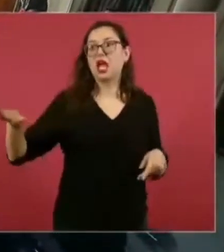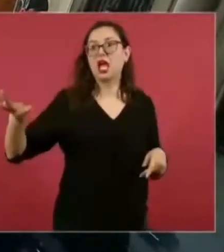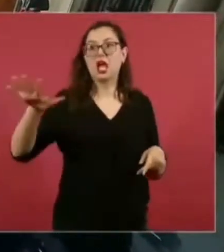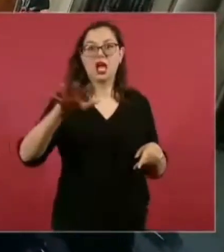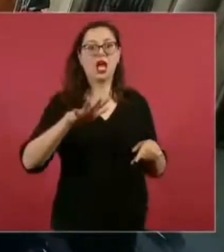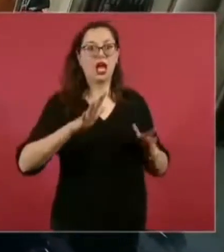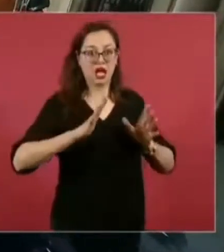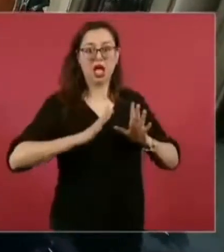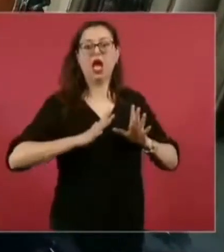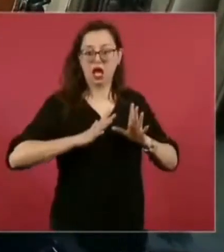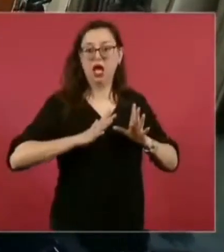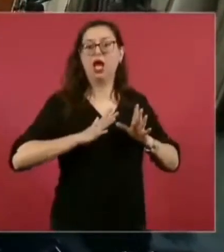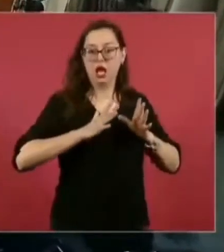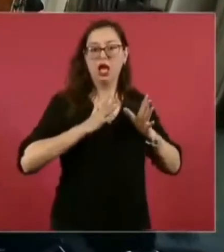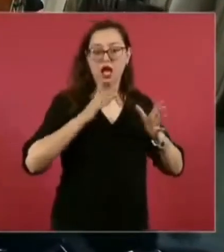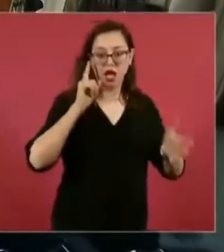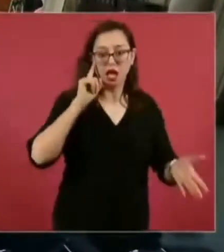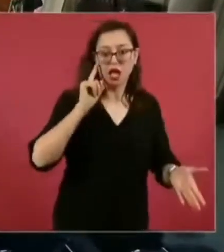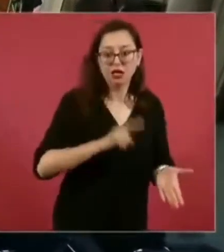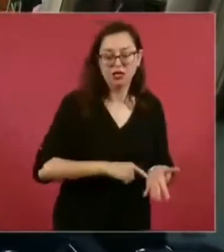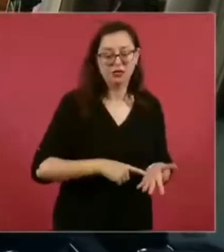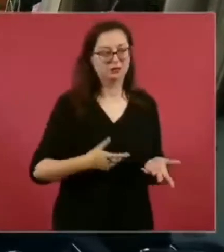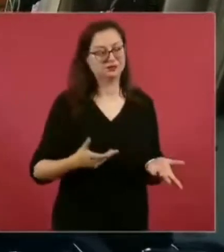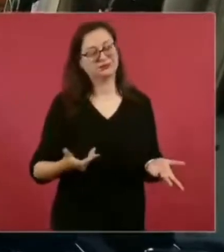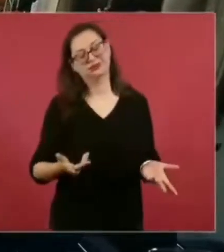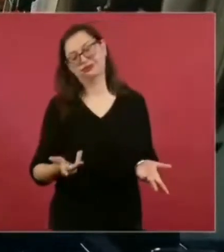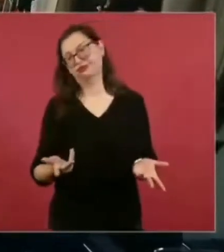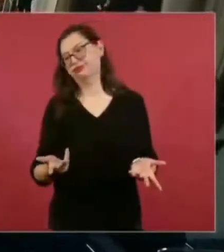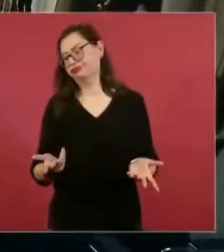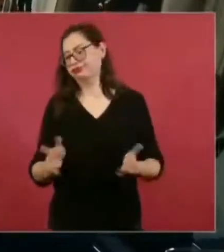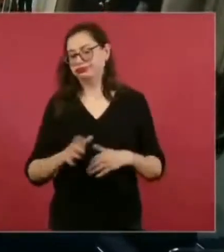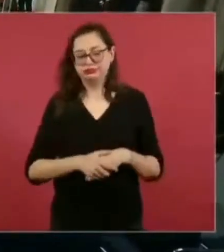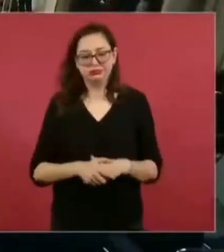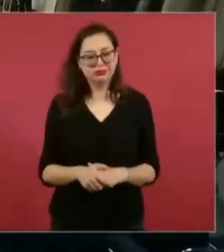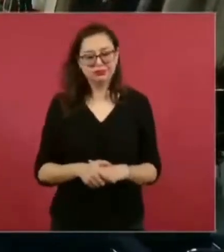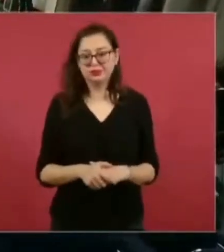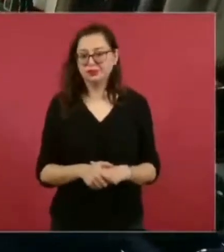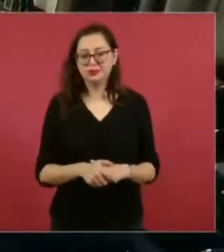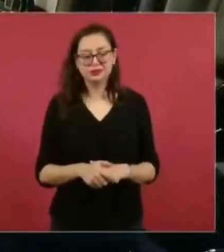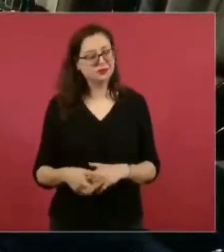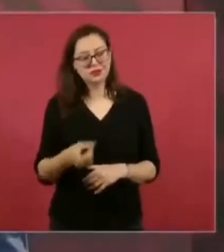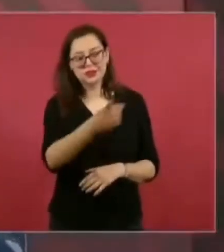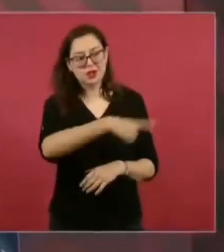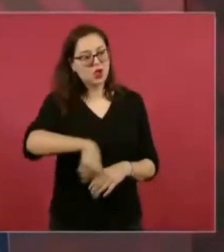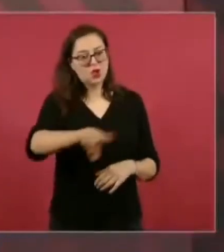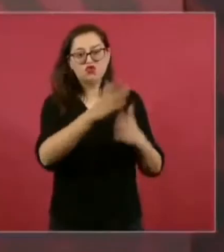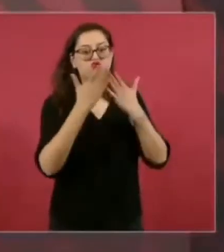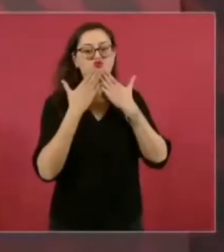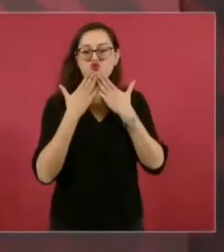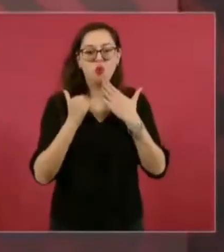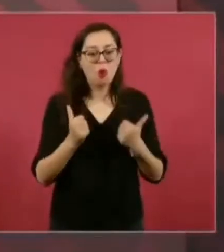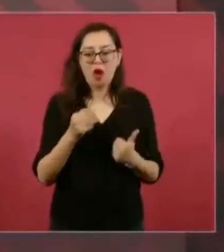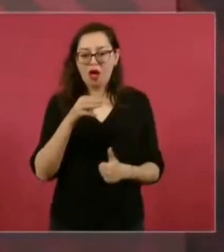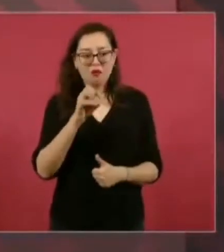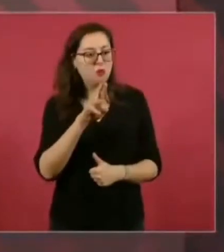inmoral, la mentira